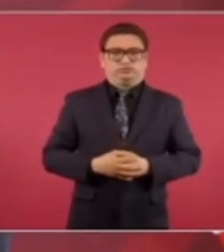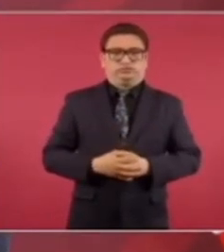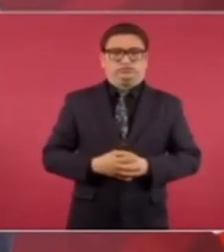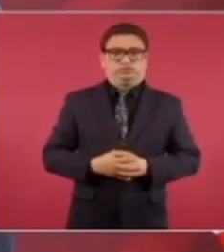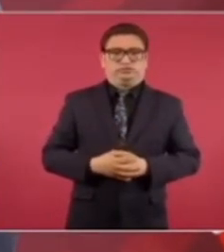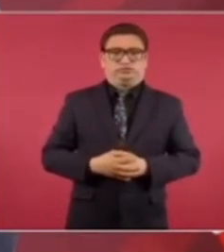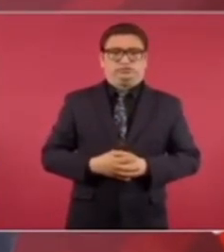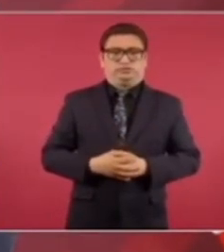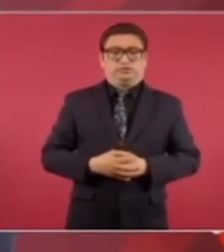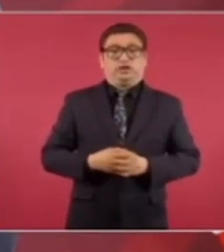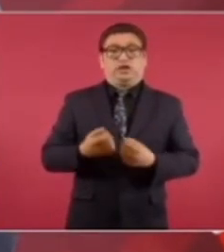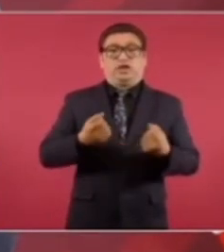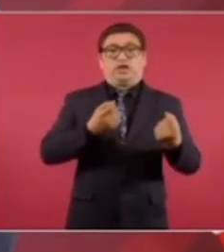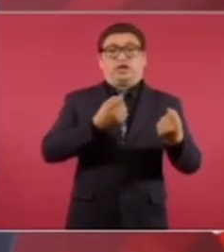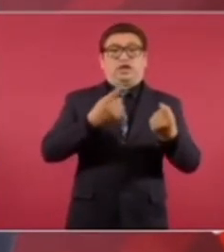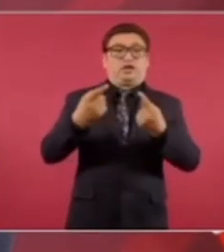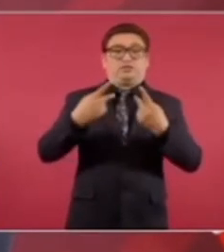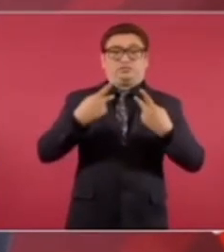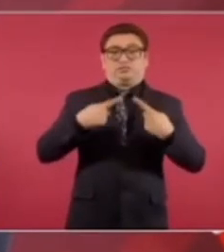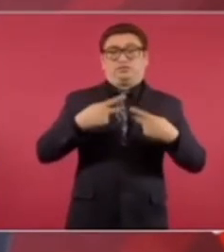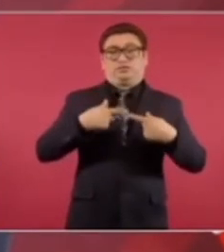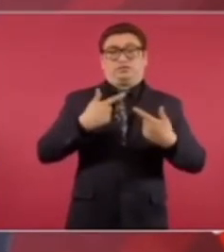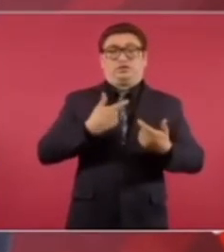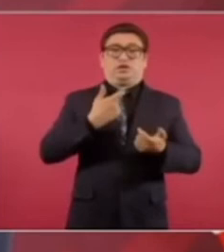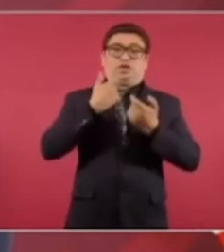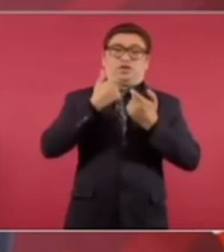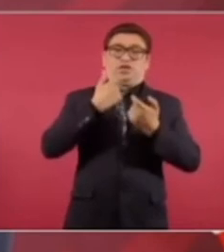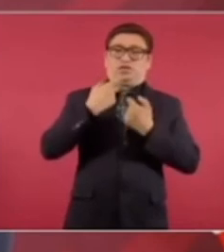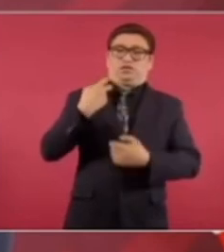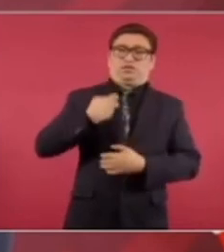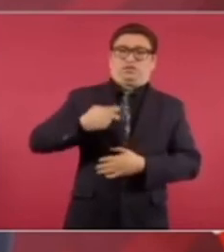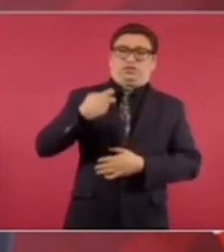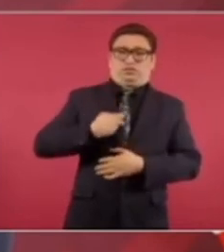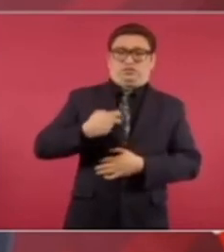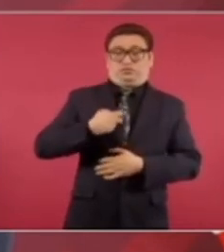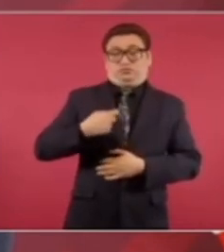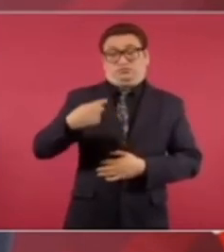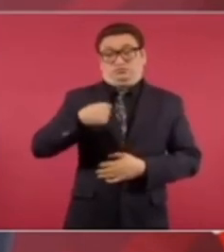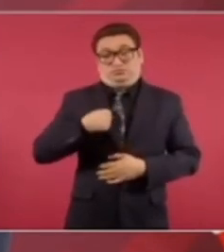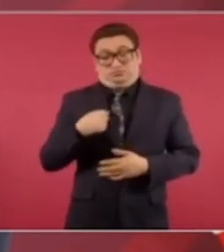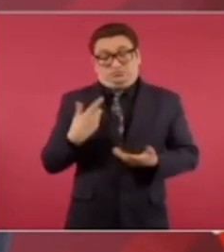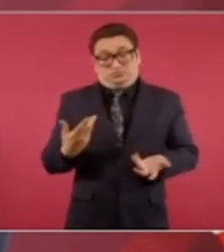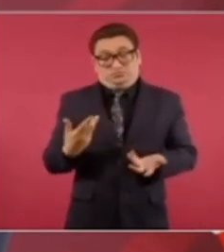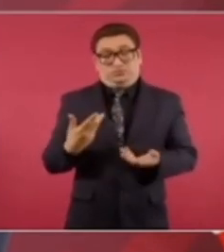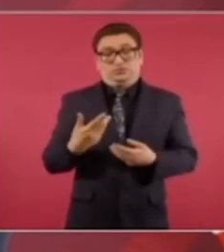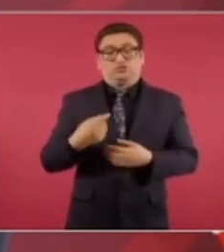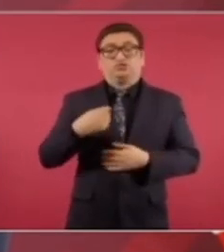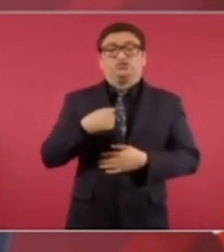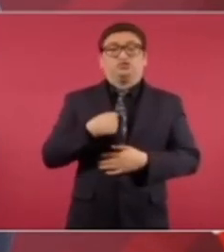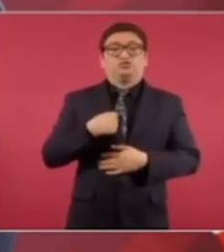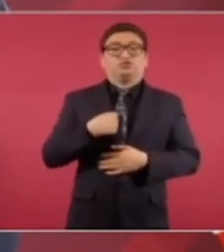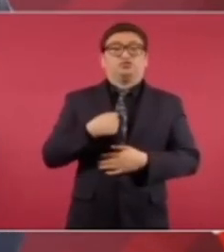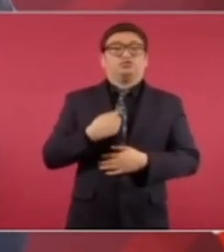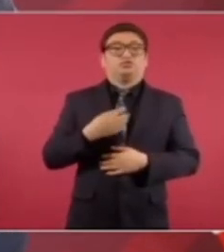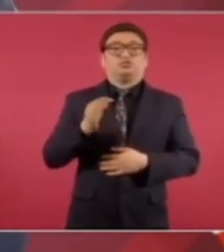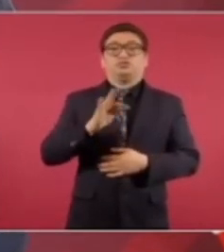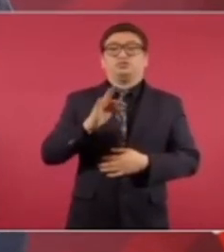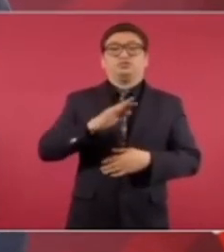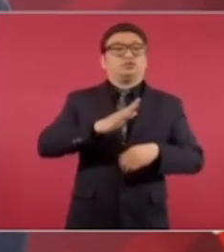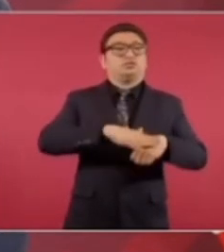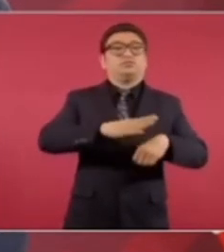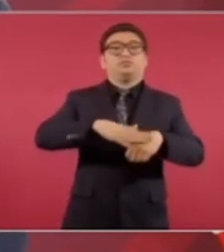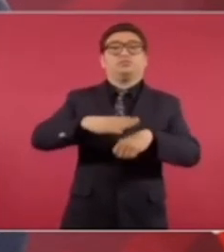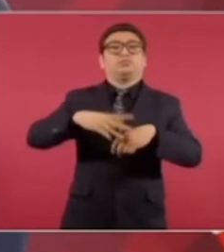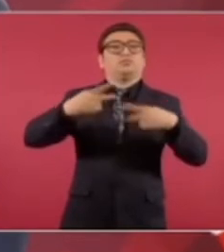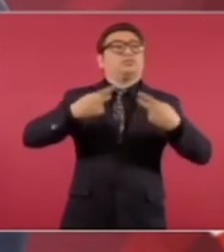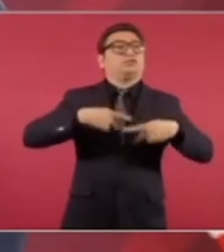hasta se burlan de mí cuando le hablo a la gente